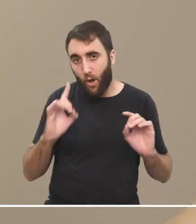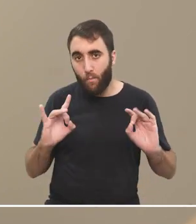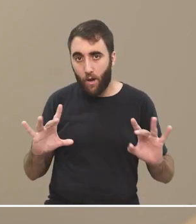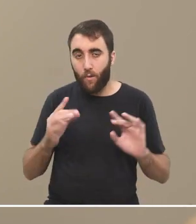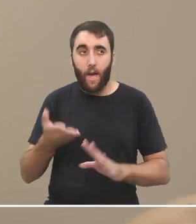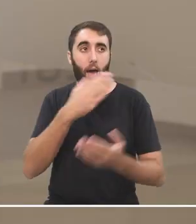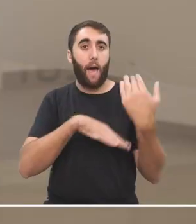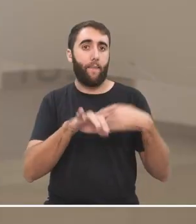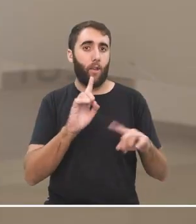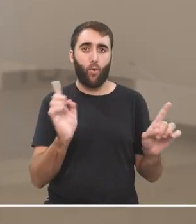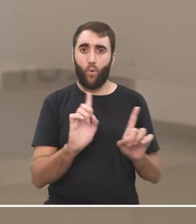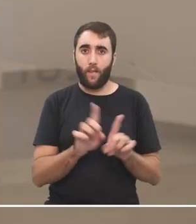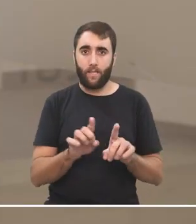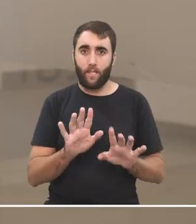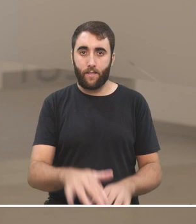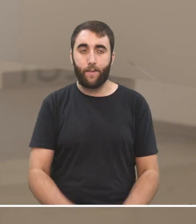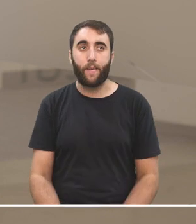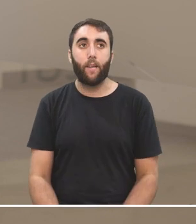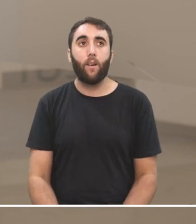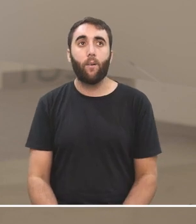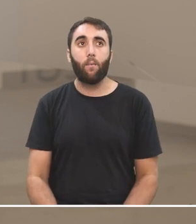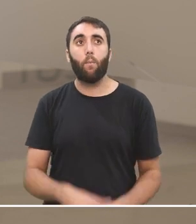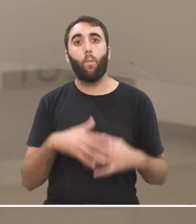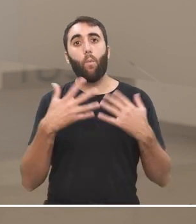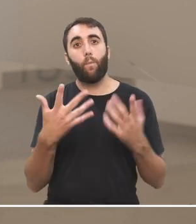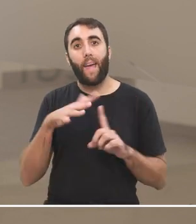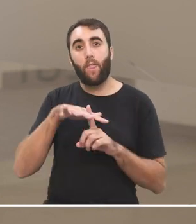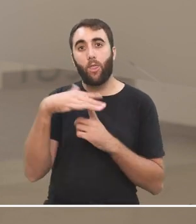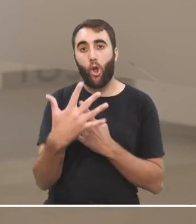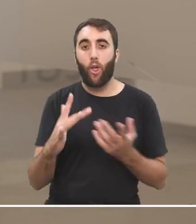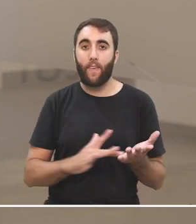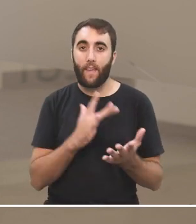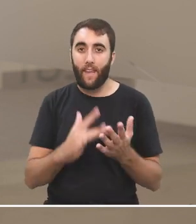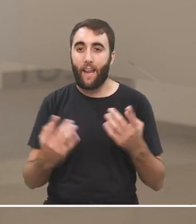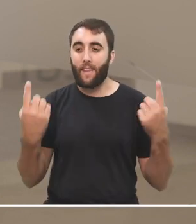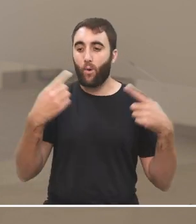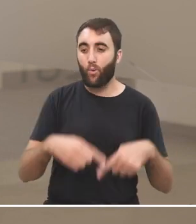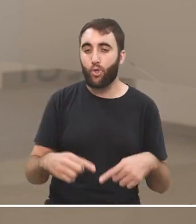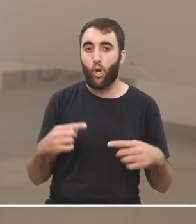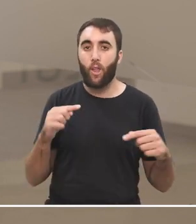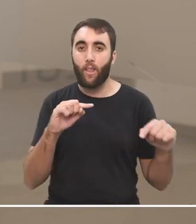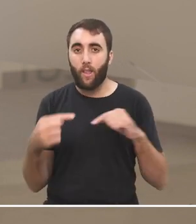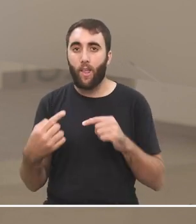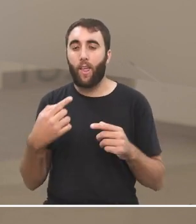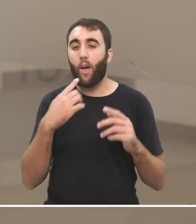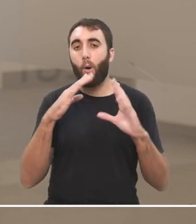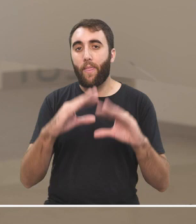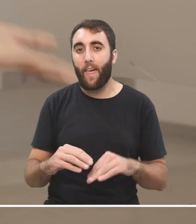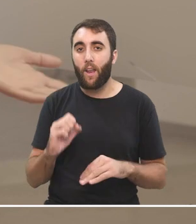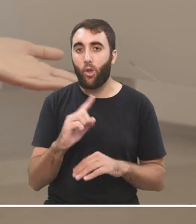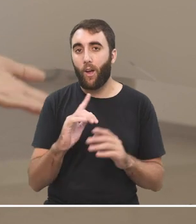algún tiempo atrás no lo era bueno yo creo que el entorno digital y las discusiones en internet redes sociales y demás por un lado